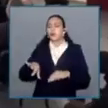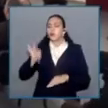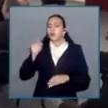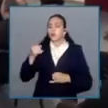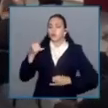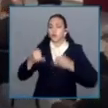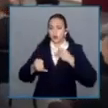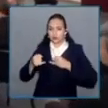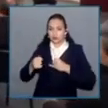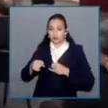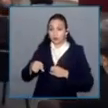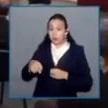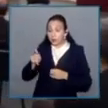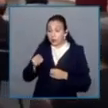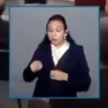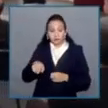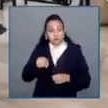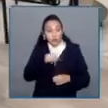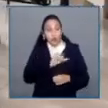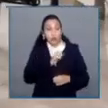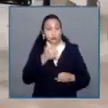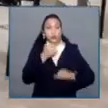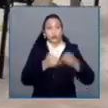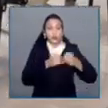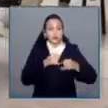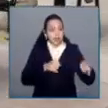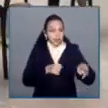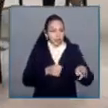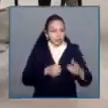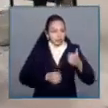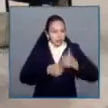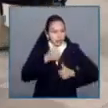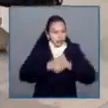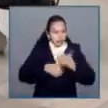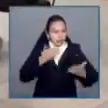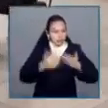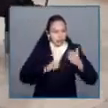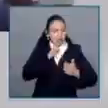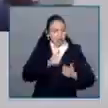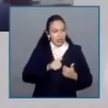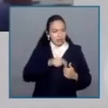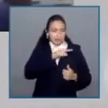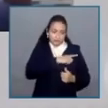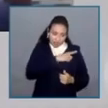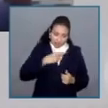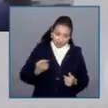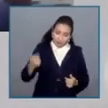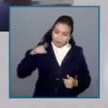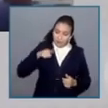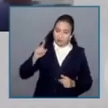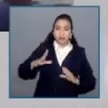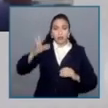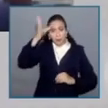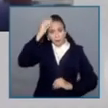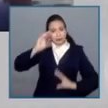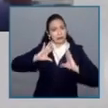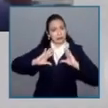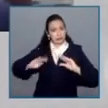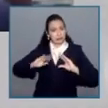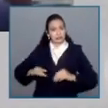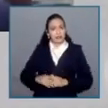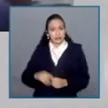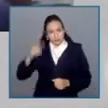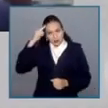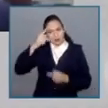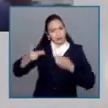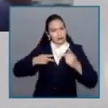judicial, acudan a diversos cursos para fortalecer su capacitación. Lo primero que habría que hacer sería mandar